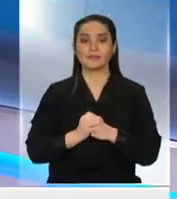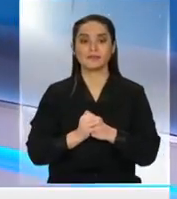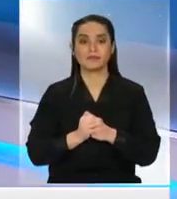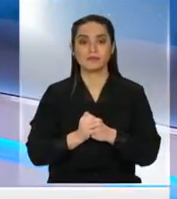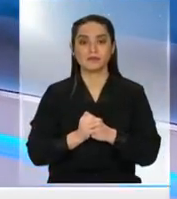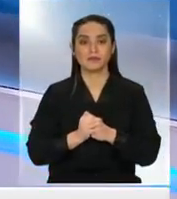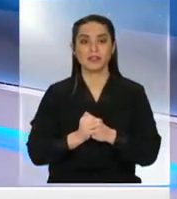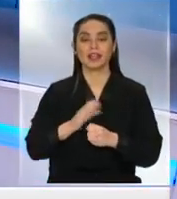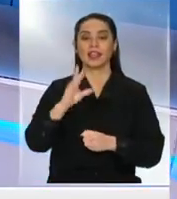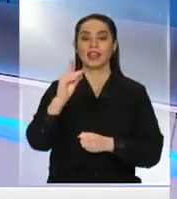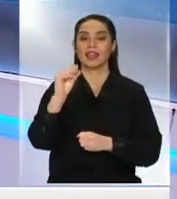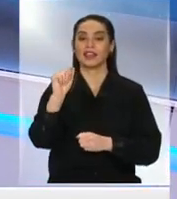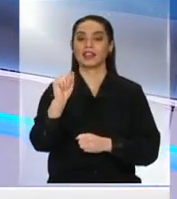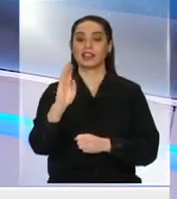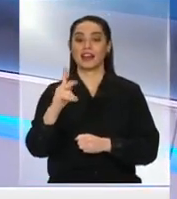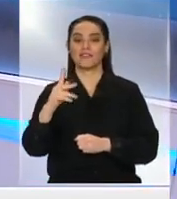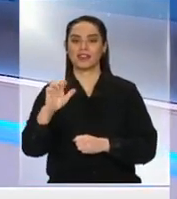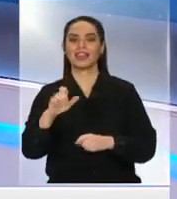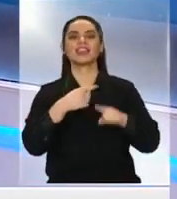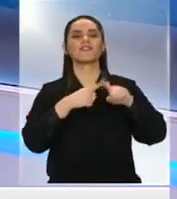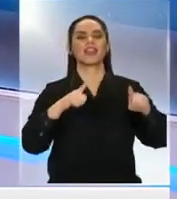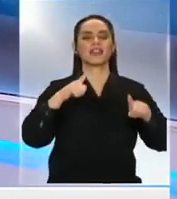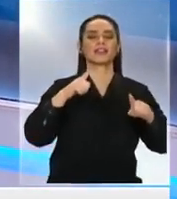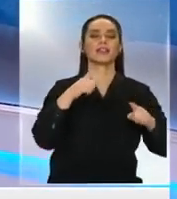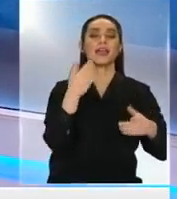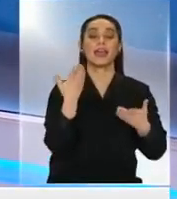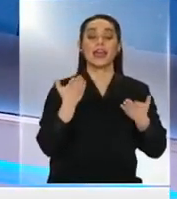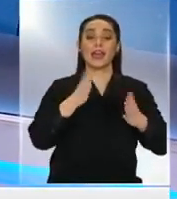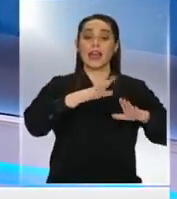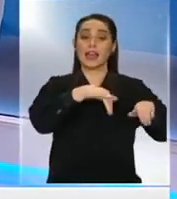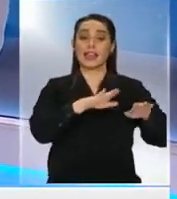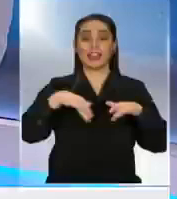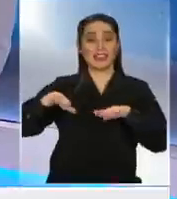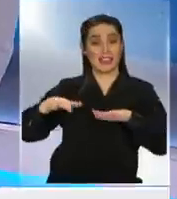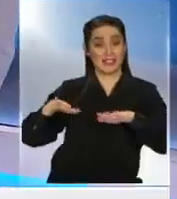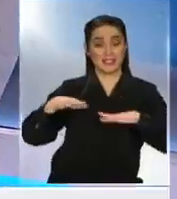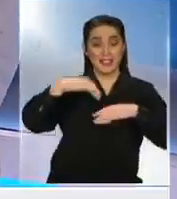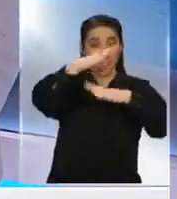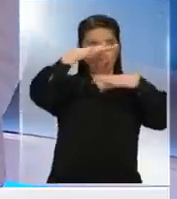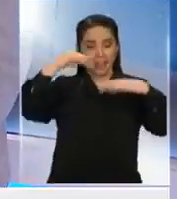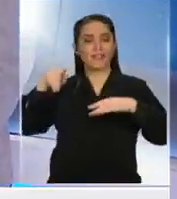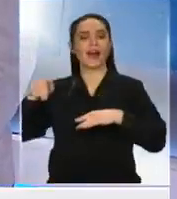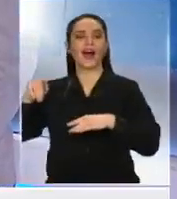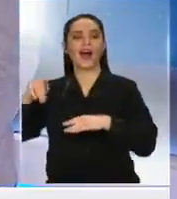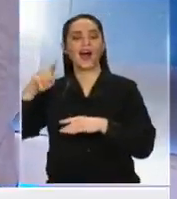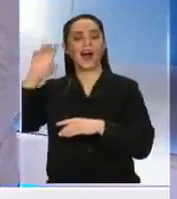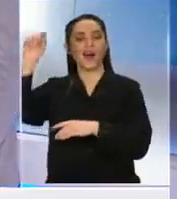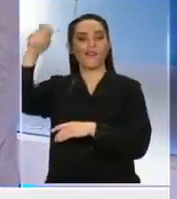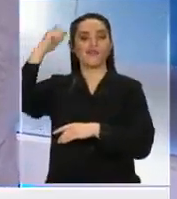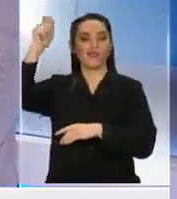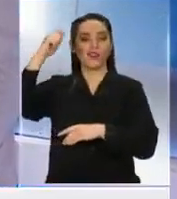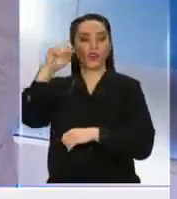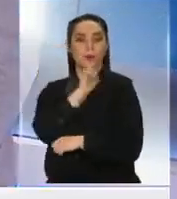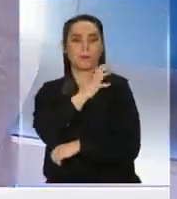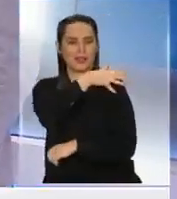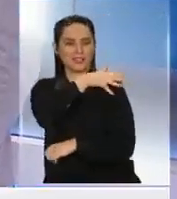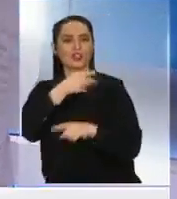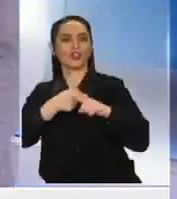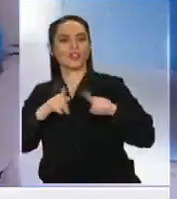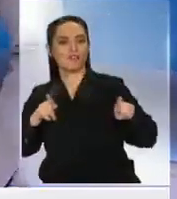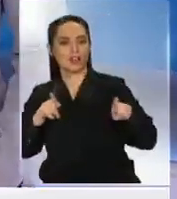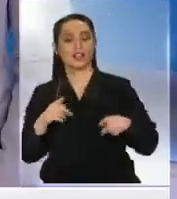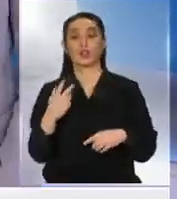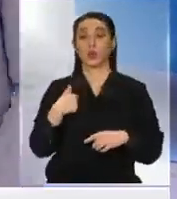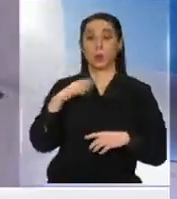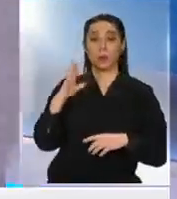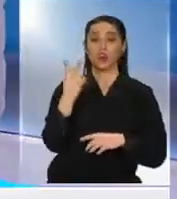de dab, que ya no es lo mismo que la danza árabe, el folclor palestino, pero durante 12 años. ¡Guau! ¡Qué potente! Me